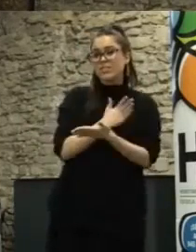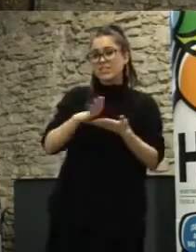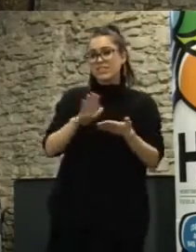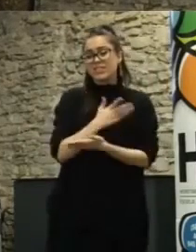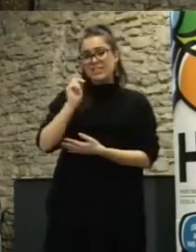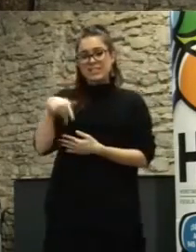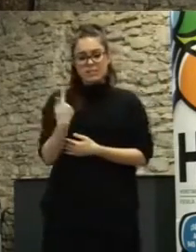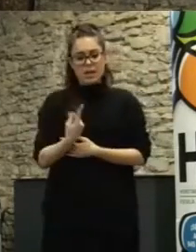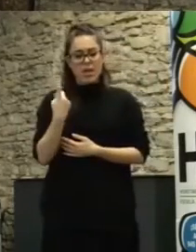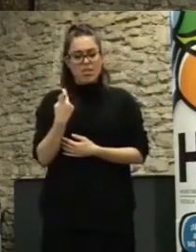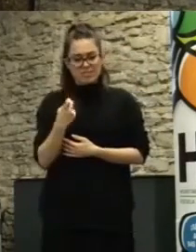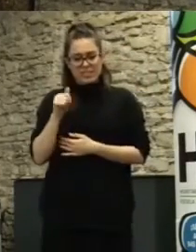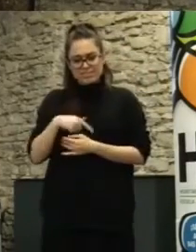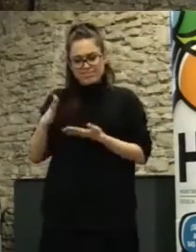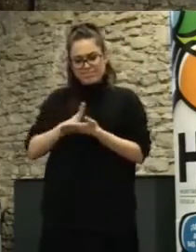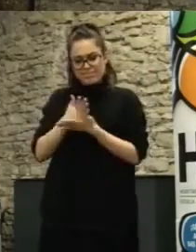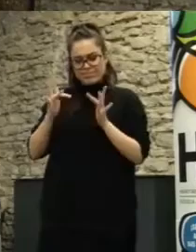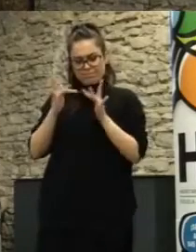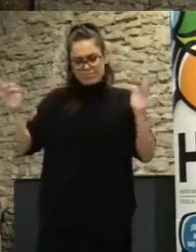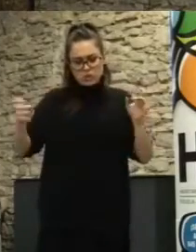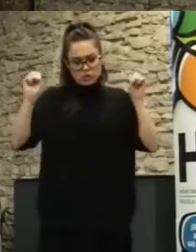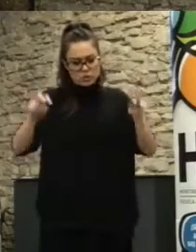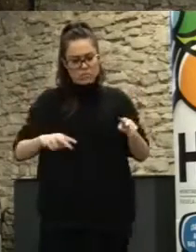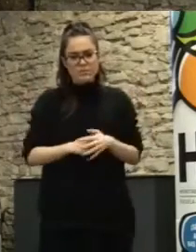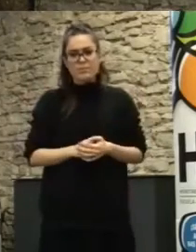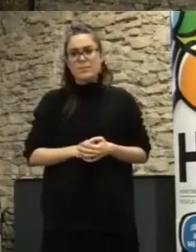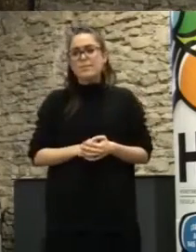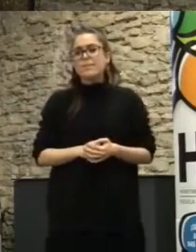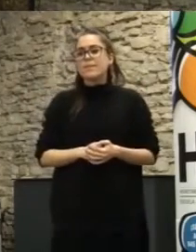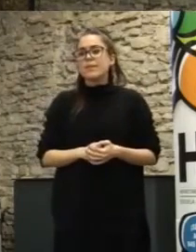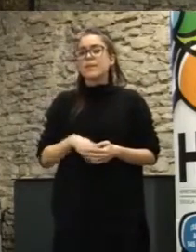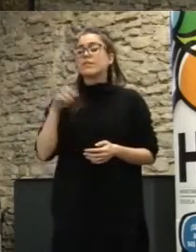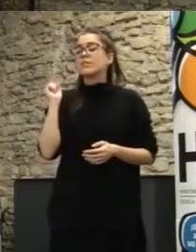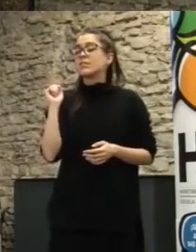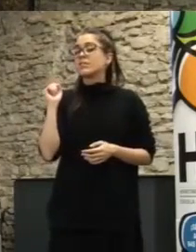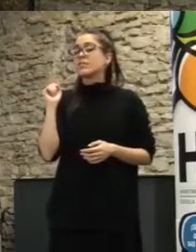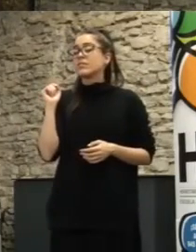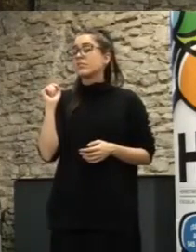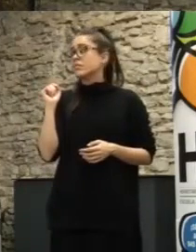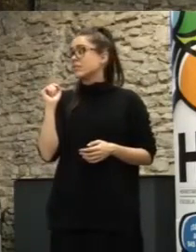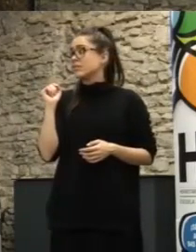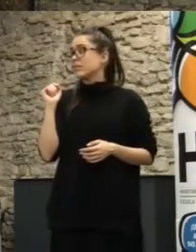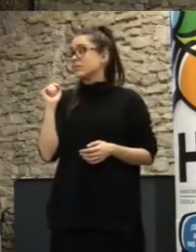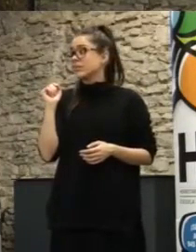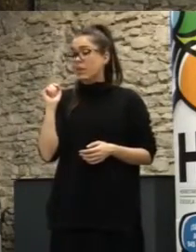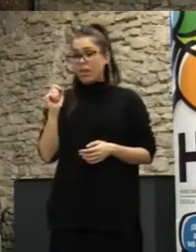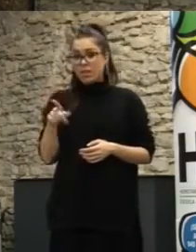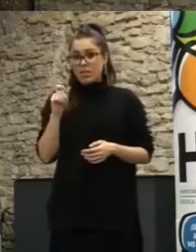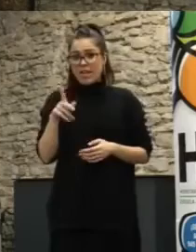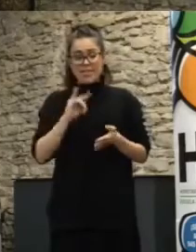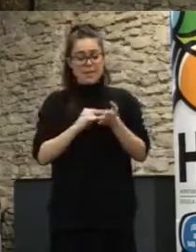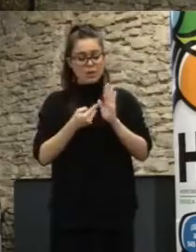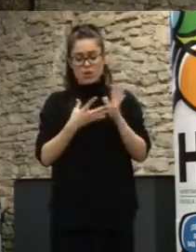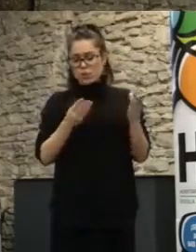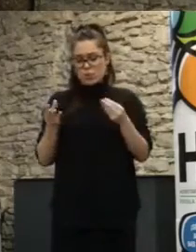calen en la administración y de ahí sean implementables si no corremos el riesgo de múltiples proyectos que